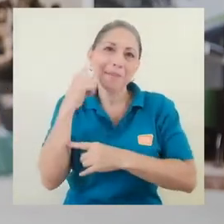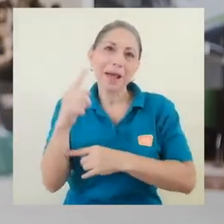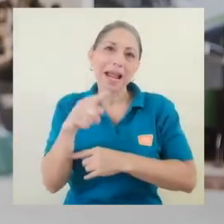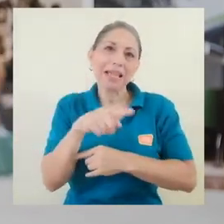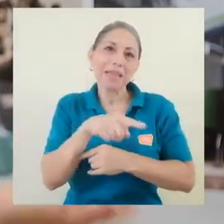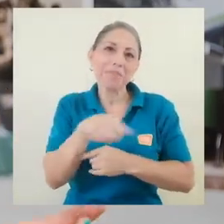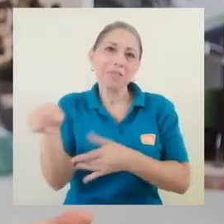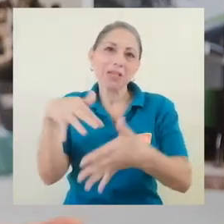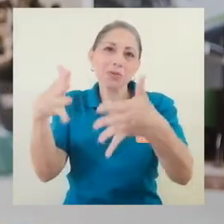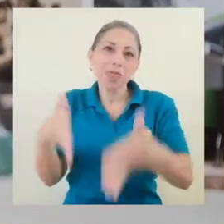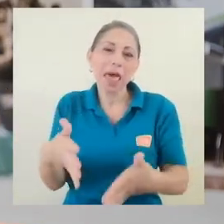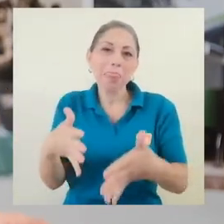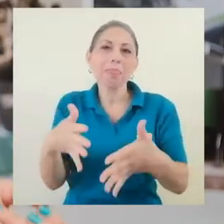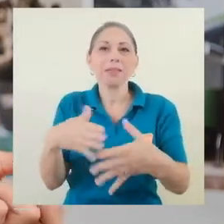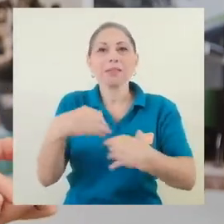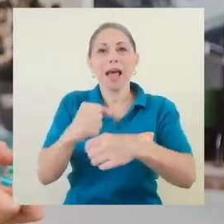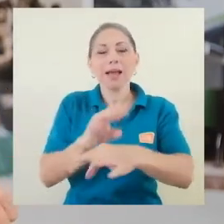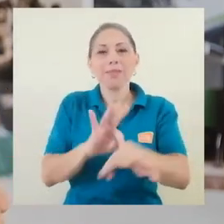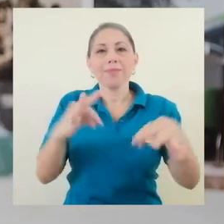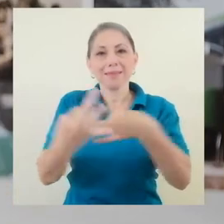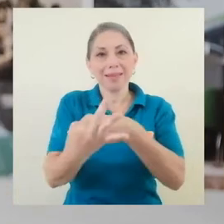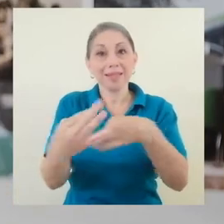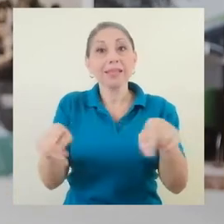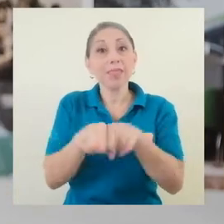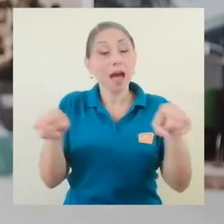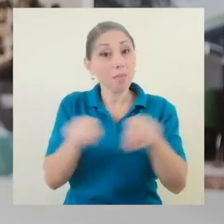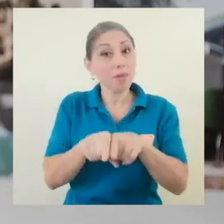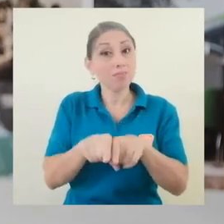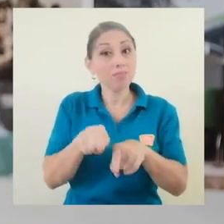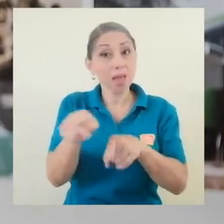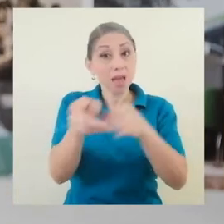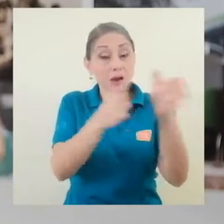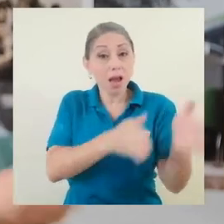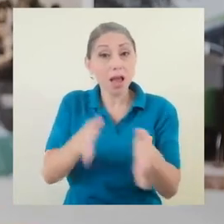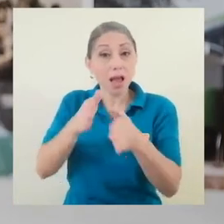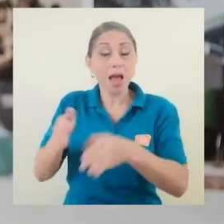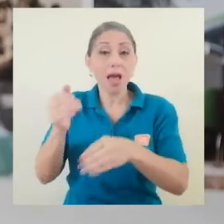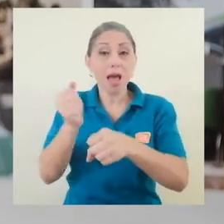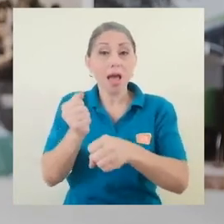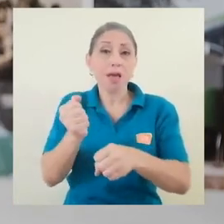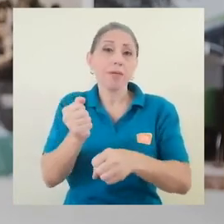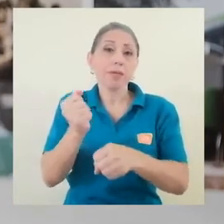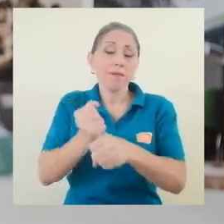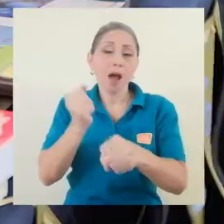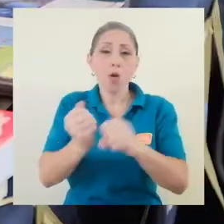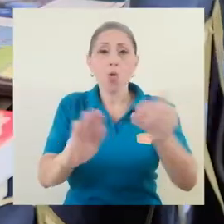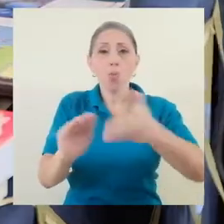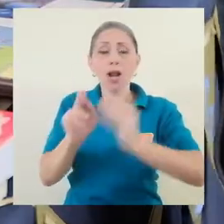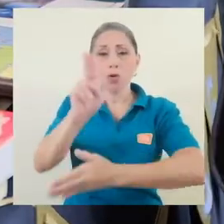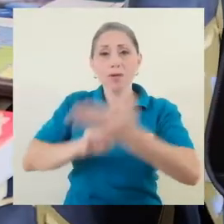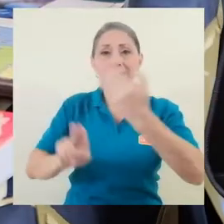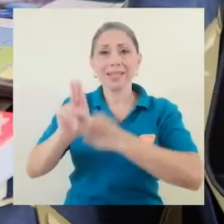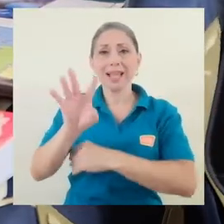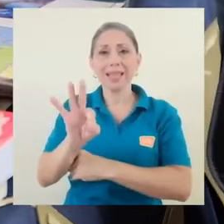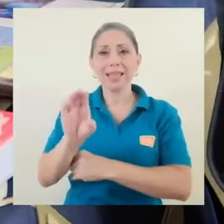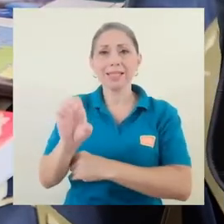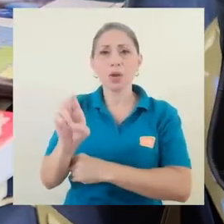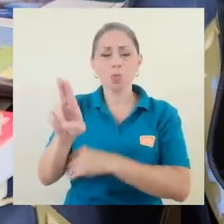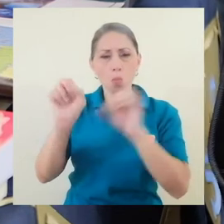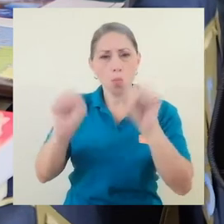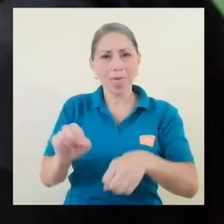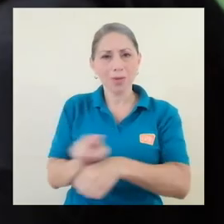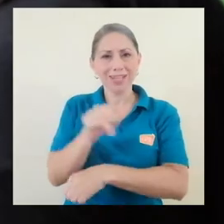hagan talleres, además que los estudiantes que organizan trabajo comunal o universitario puedan utilizar el espacio.